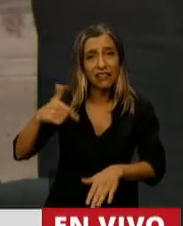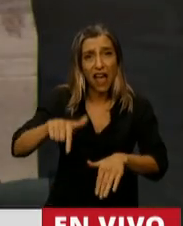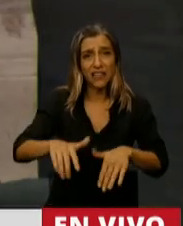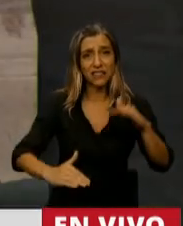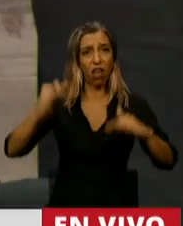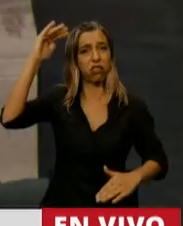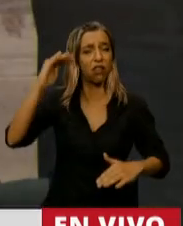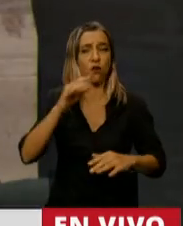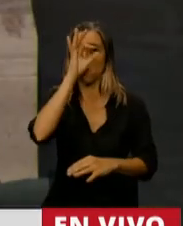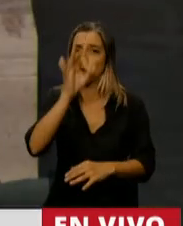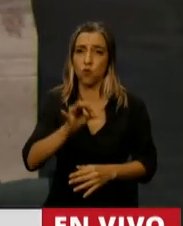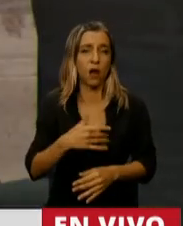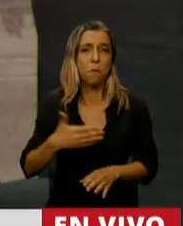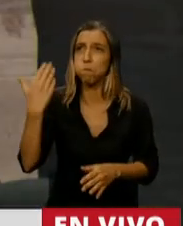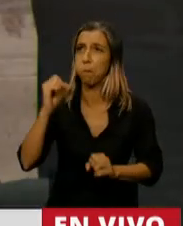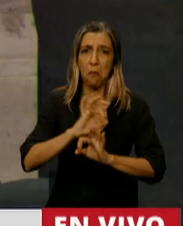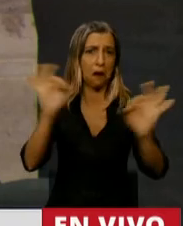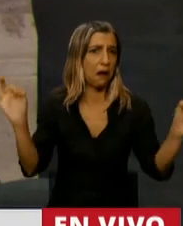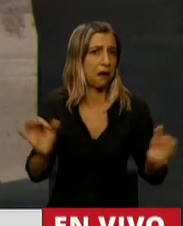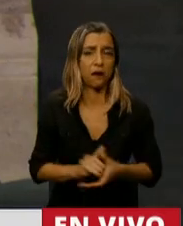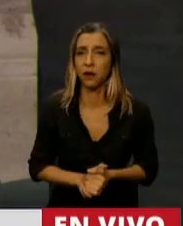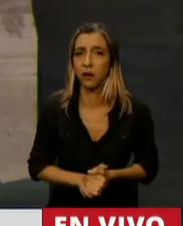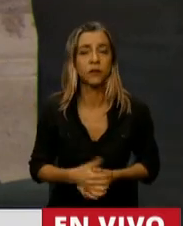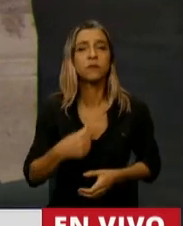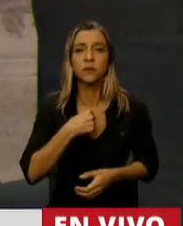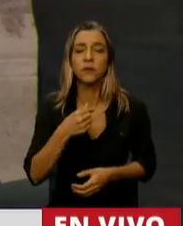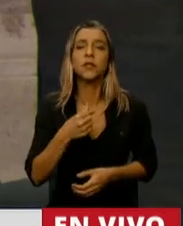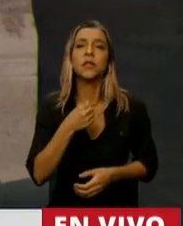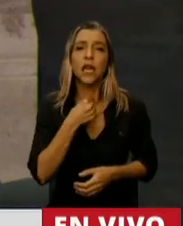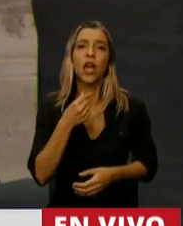Por último, y para hablar solamente de mi provincia, dos cosas.